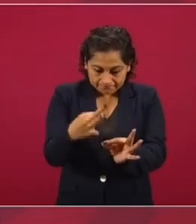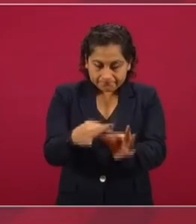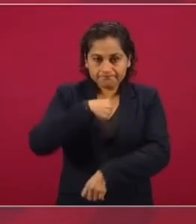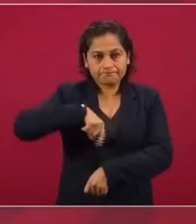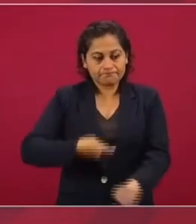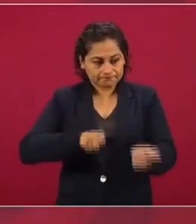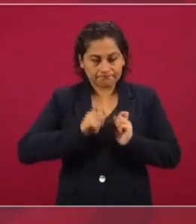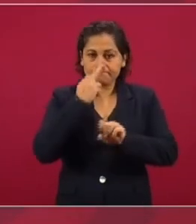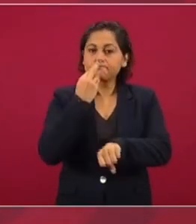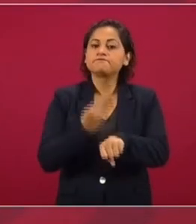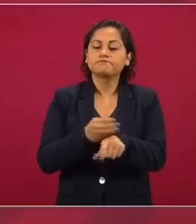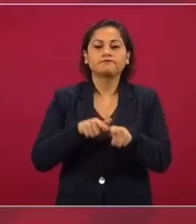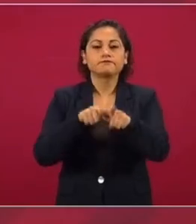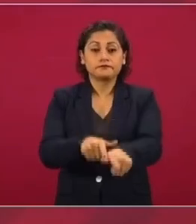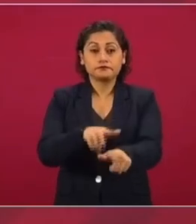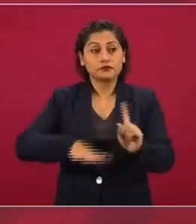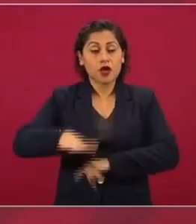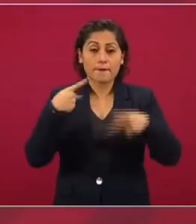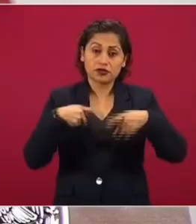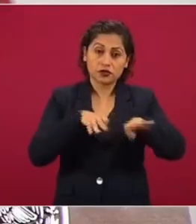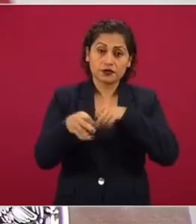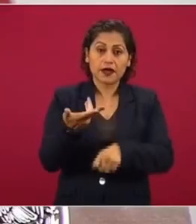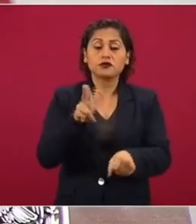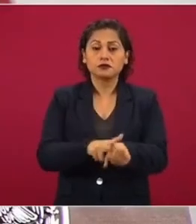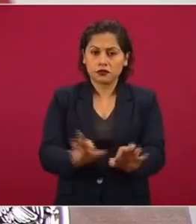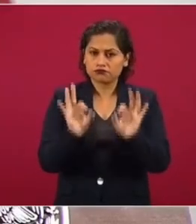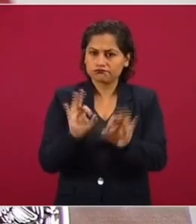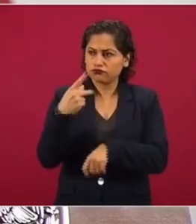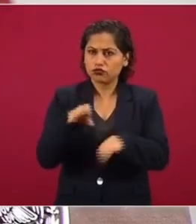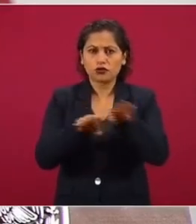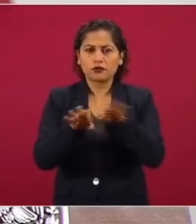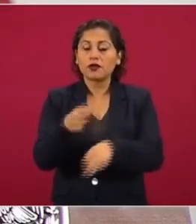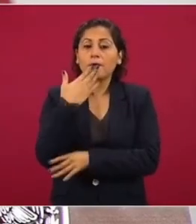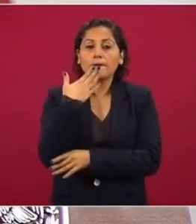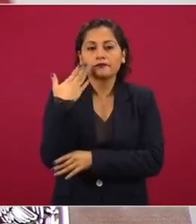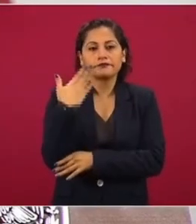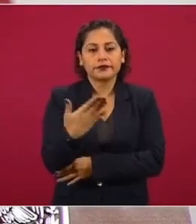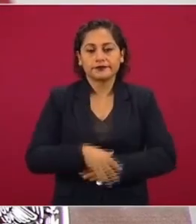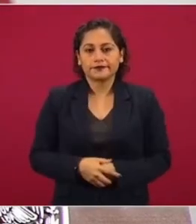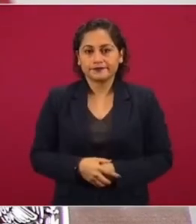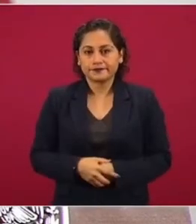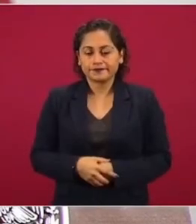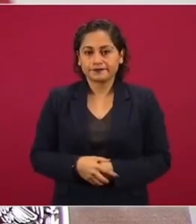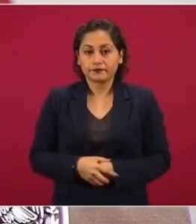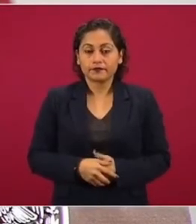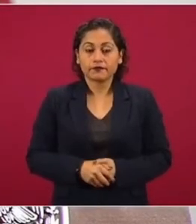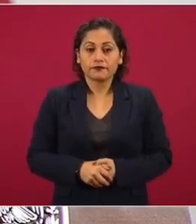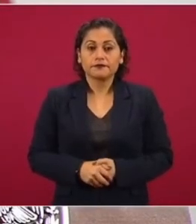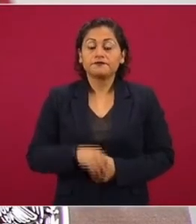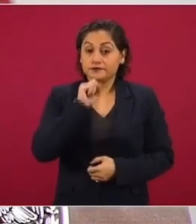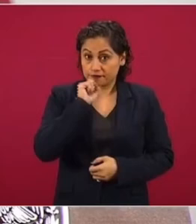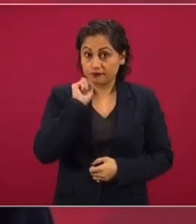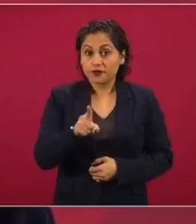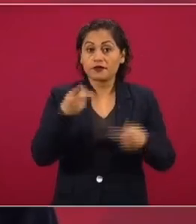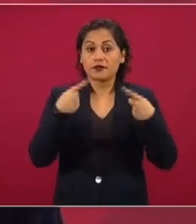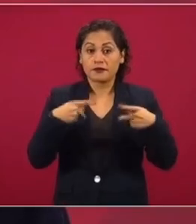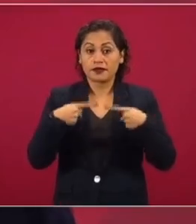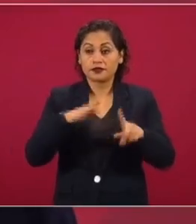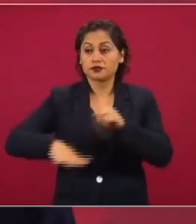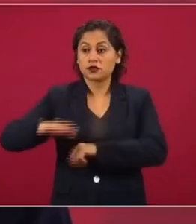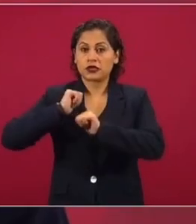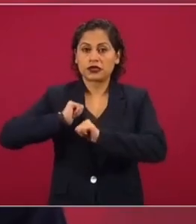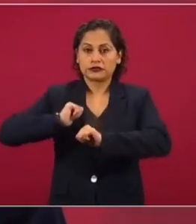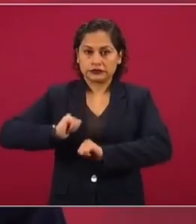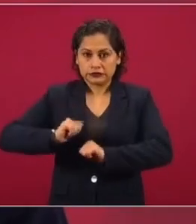responsabilidad. Lo han hecho muy bien los médicos, las enfermeras, muy bien los responsables de llevar a cabo esta